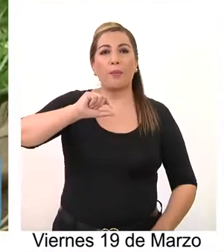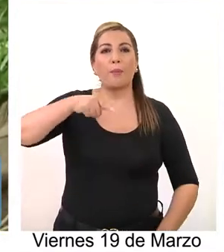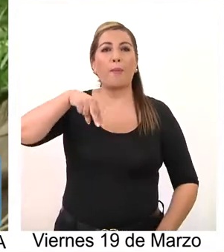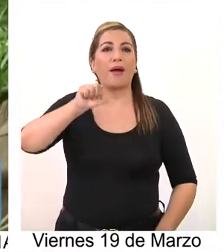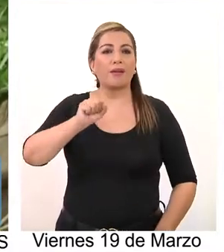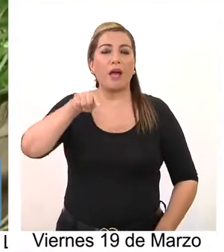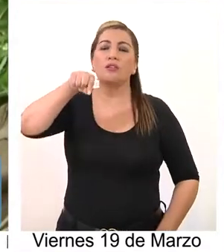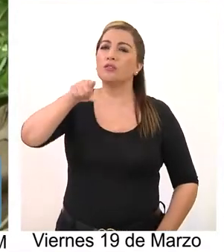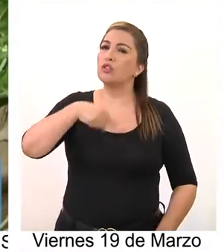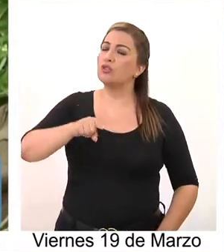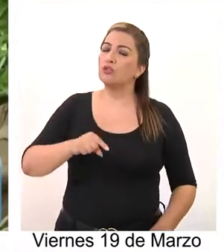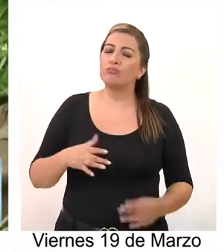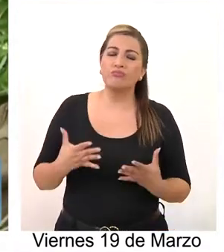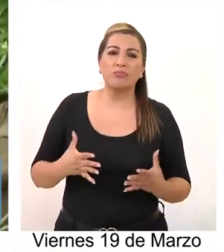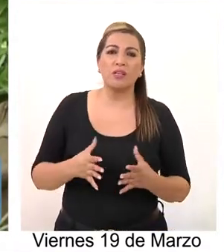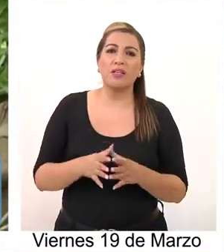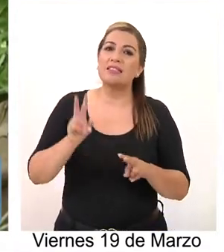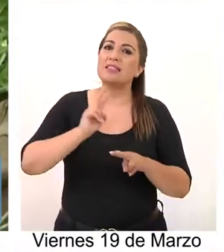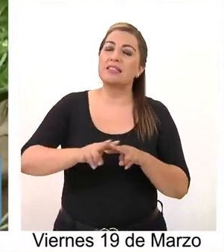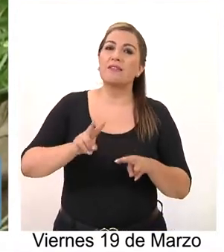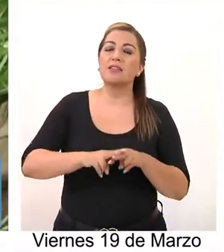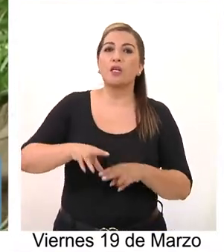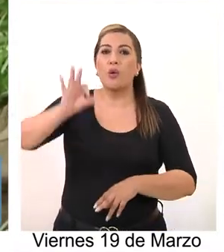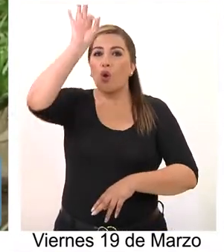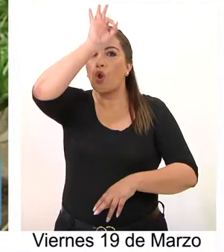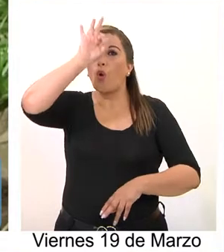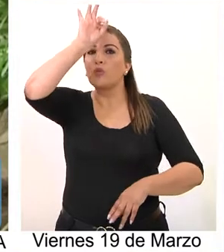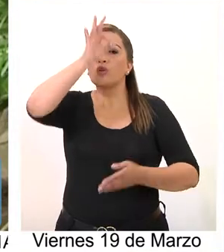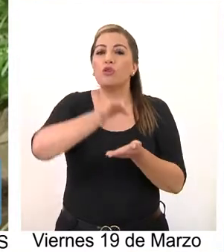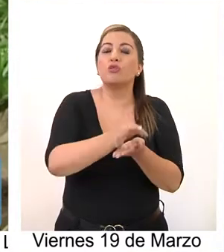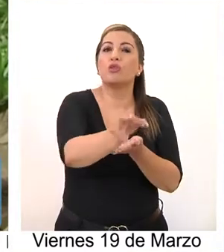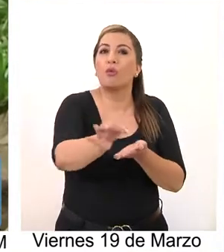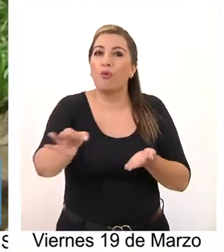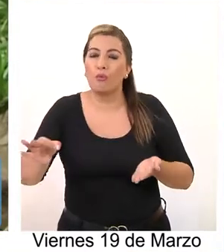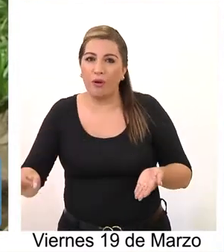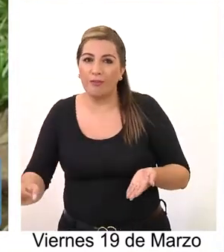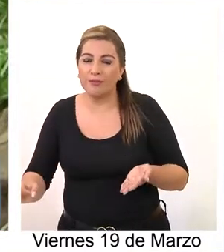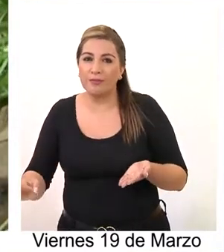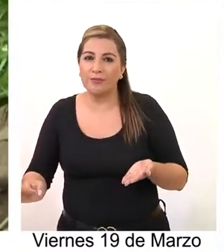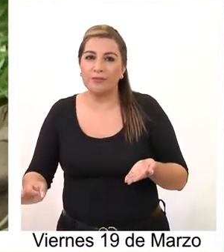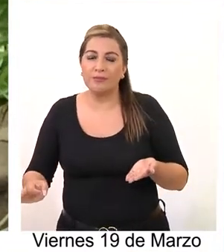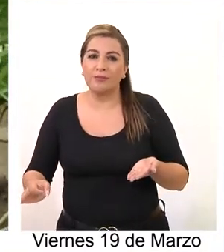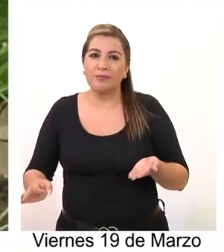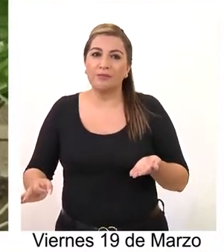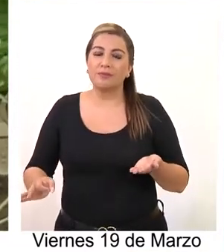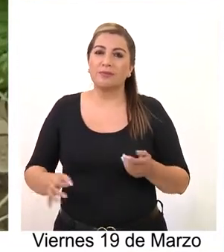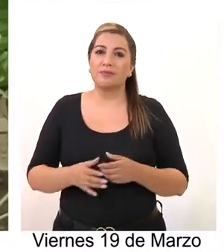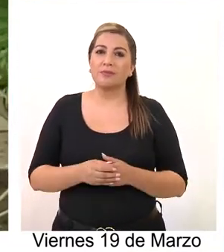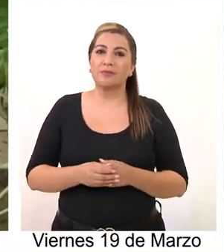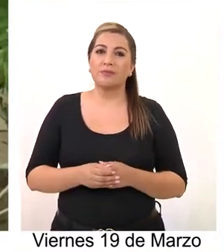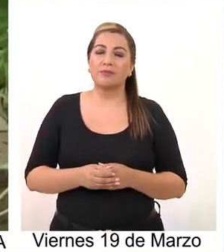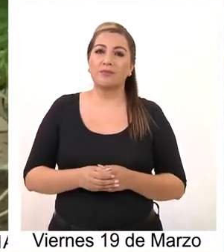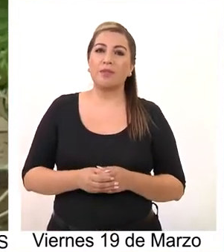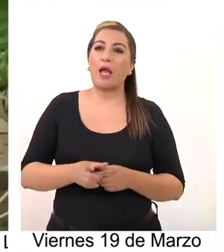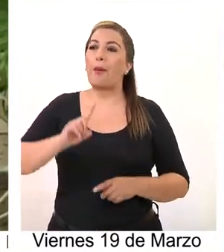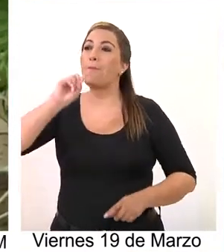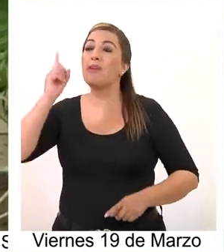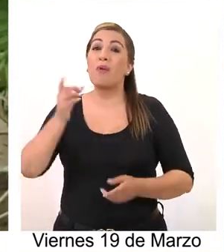Eso para nosotros es enorme porque se va a construir con la mirada también de pueblos, con esa mirada de